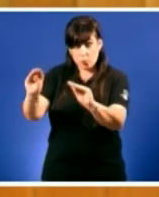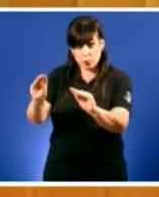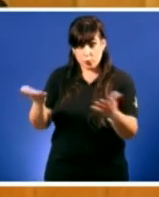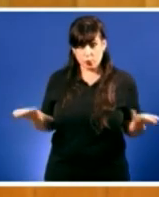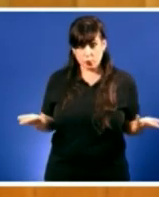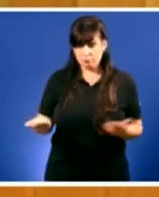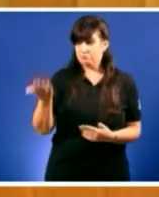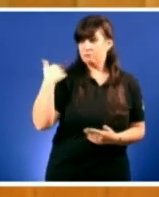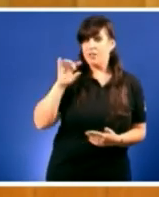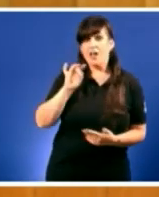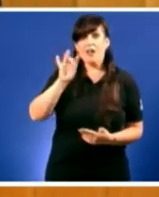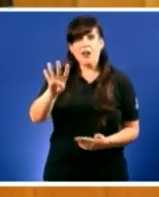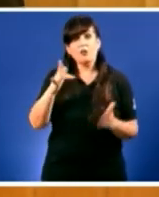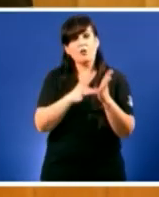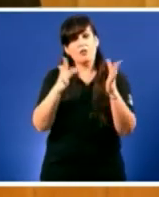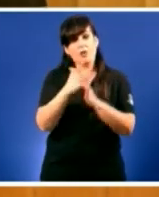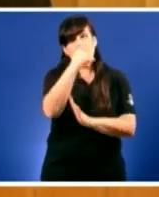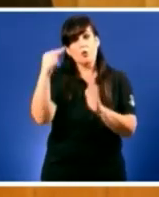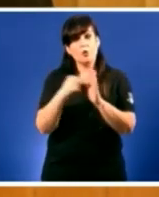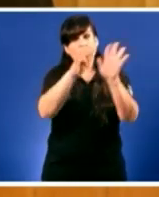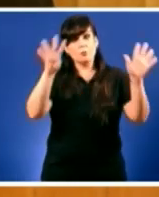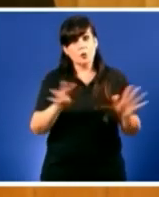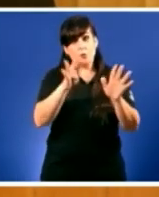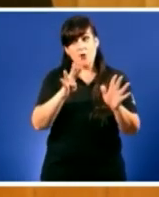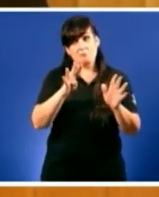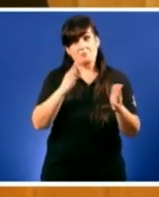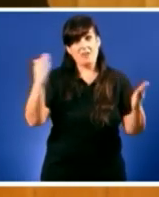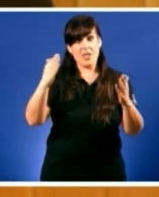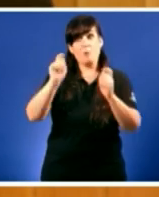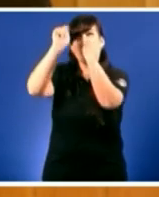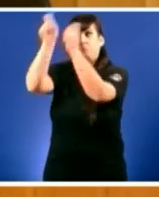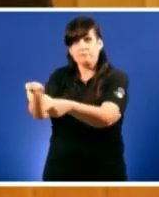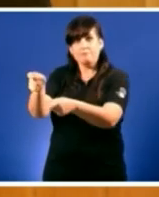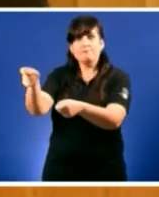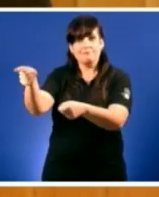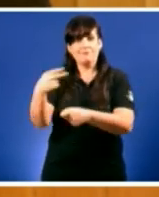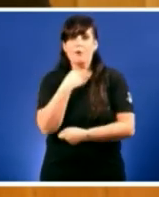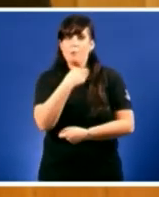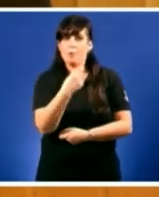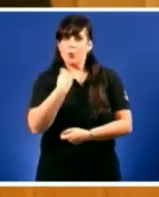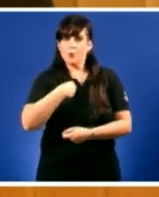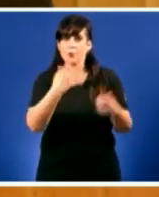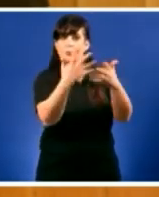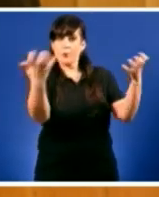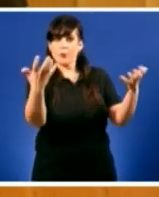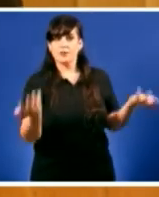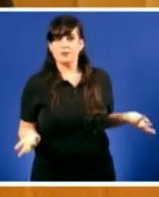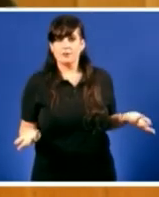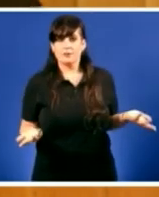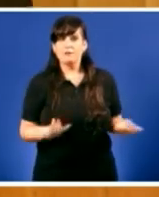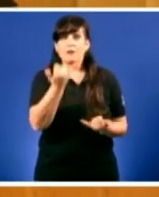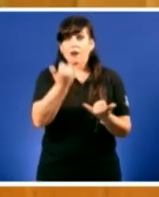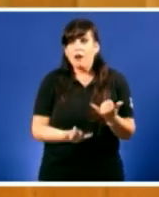14 de abril de 2009 no debate da súa investidura. Pero vostede non fixo absolutamente nada para